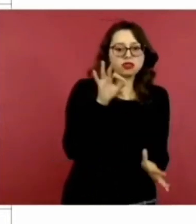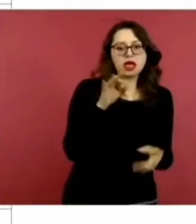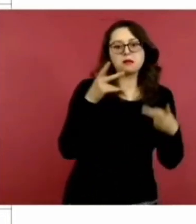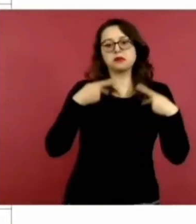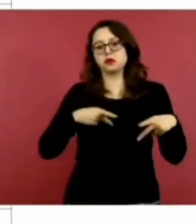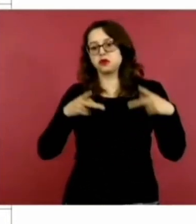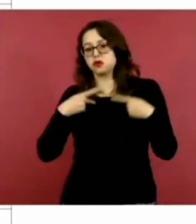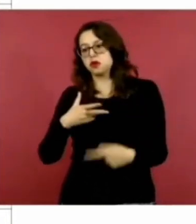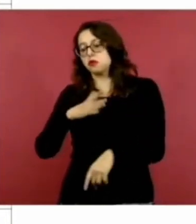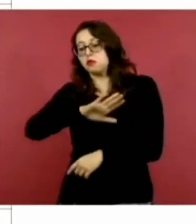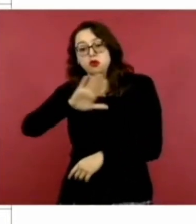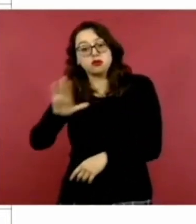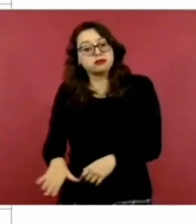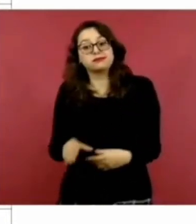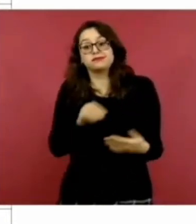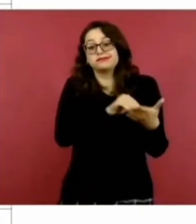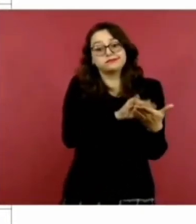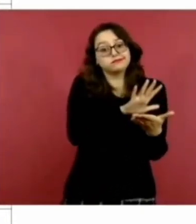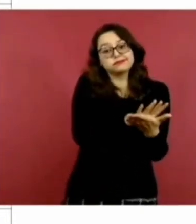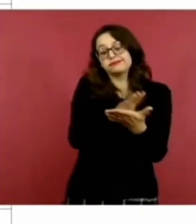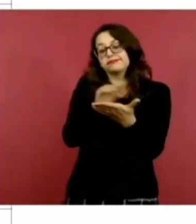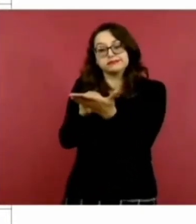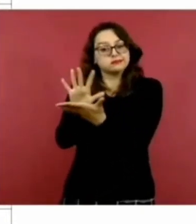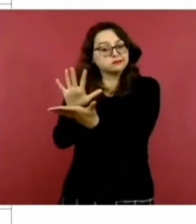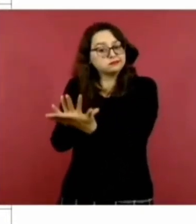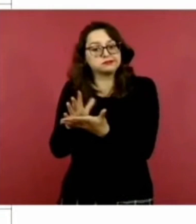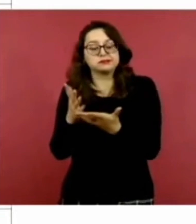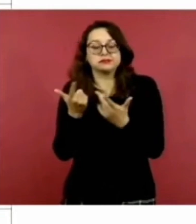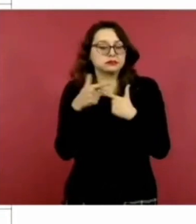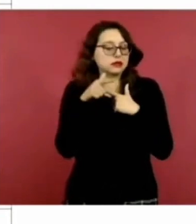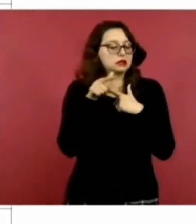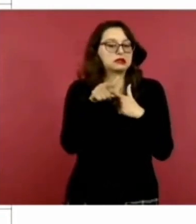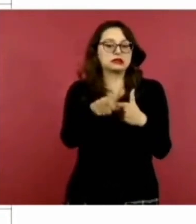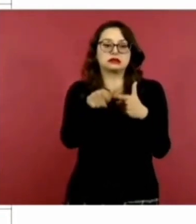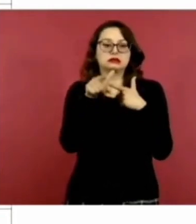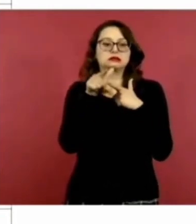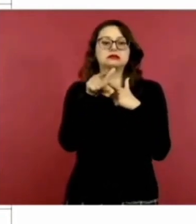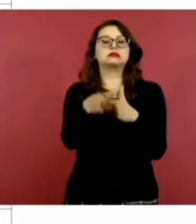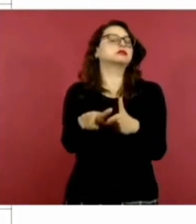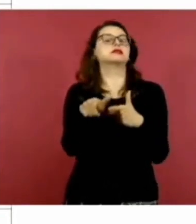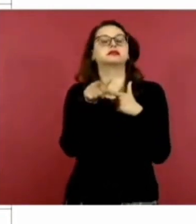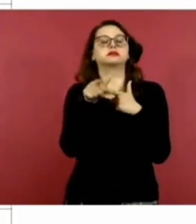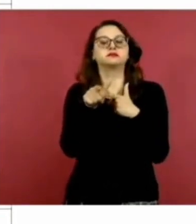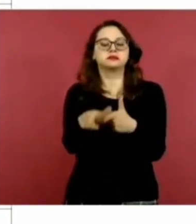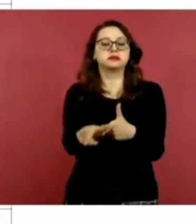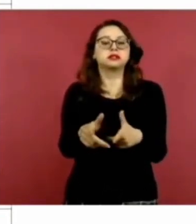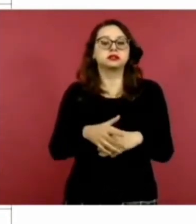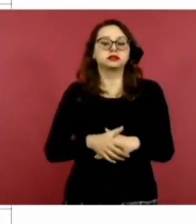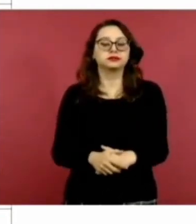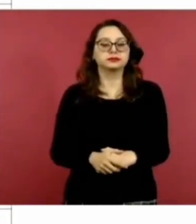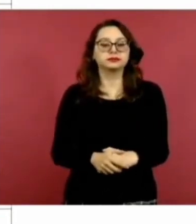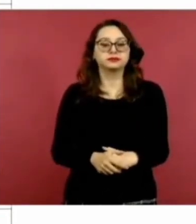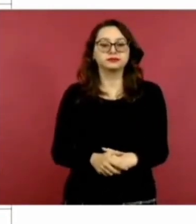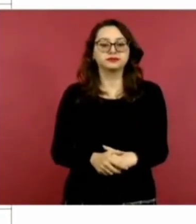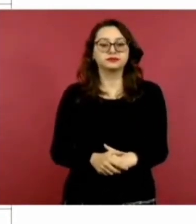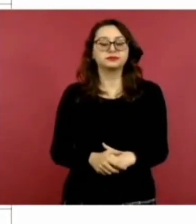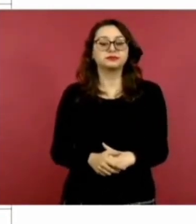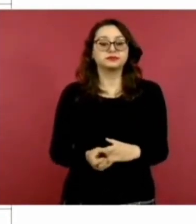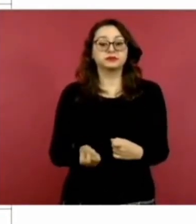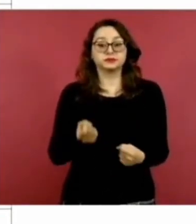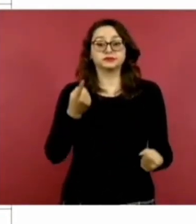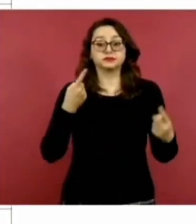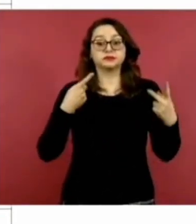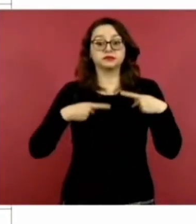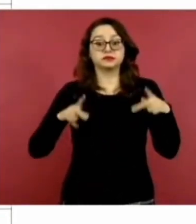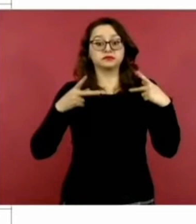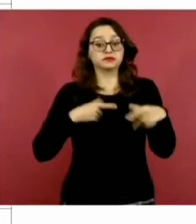están desaparecidos